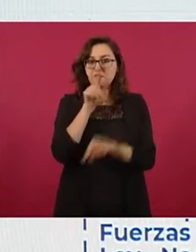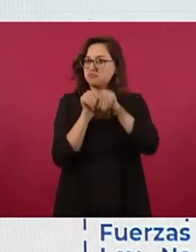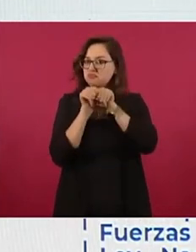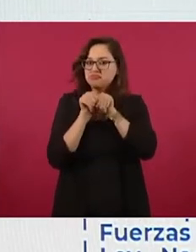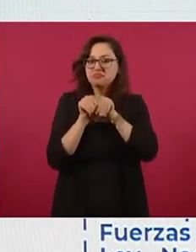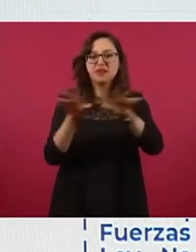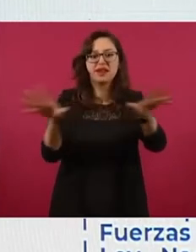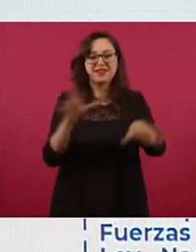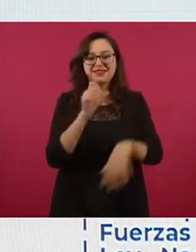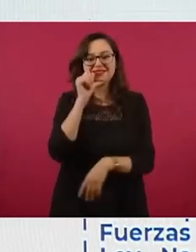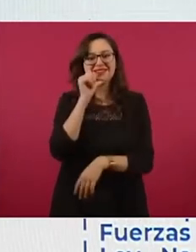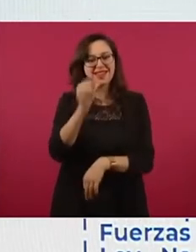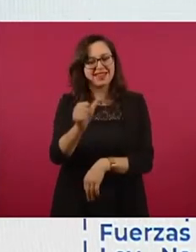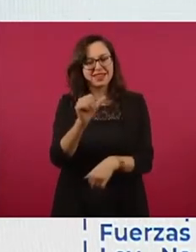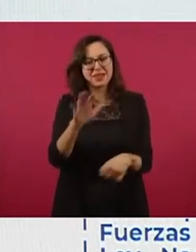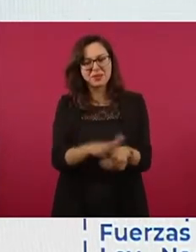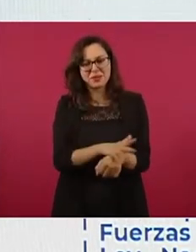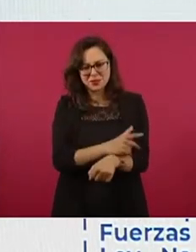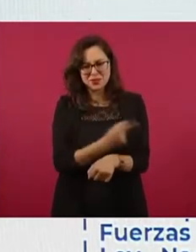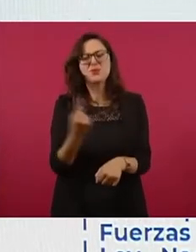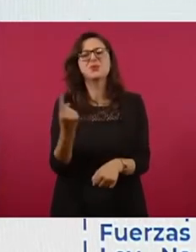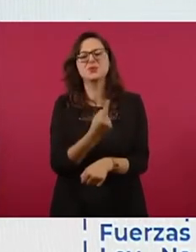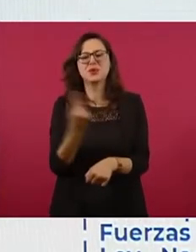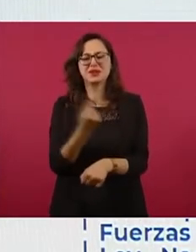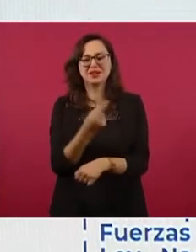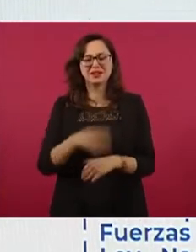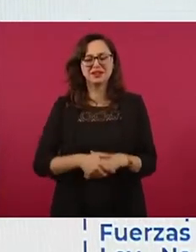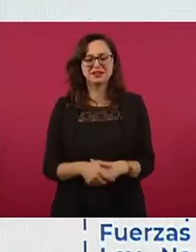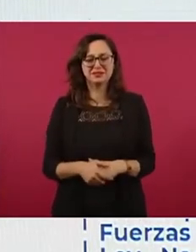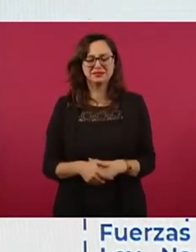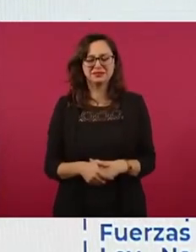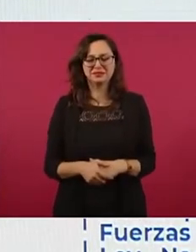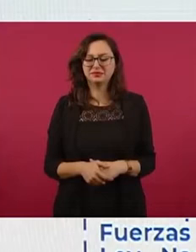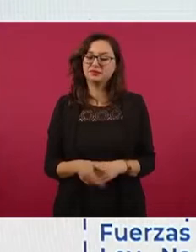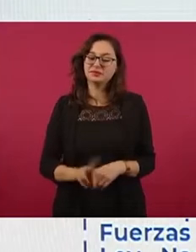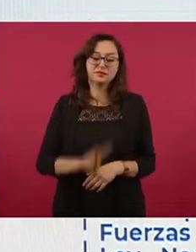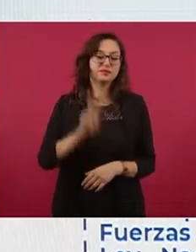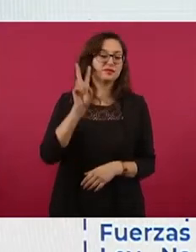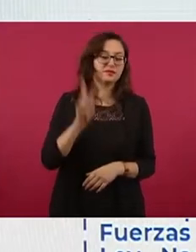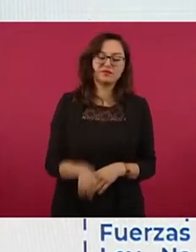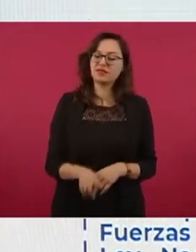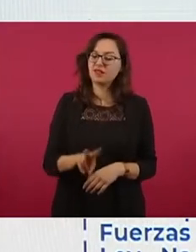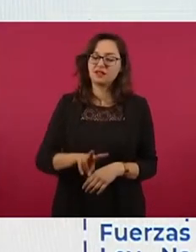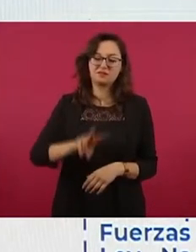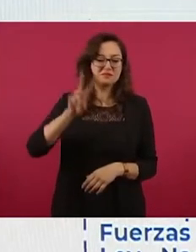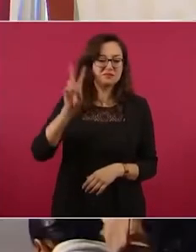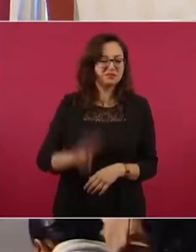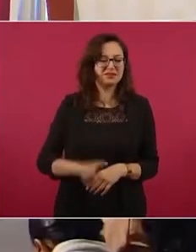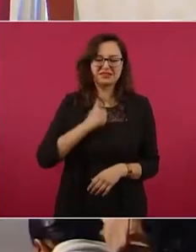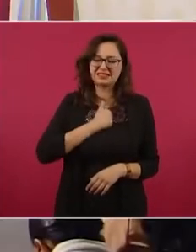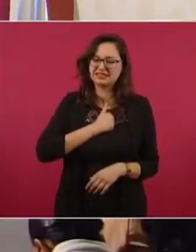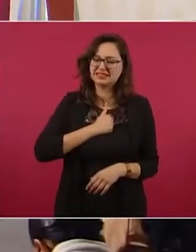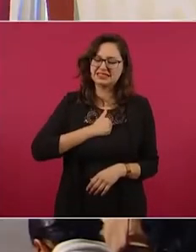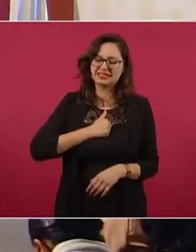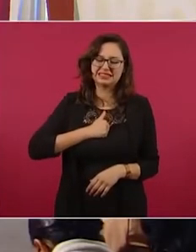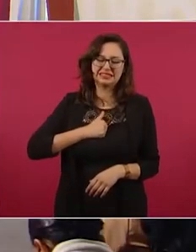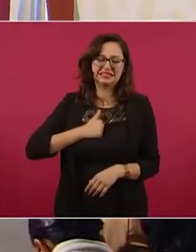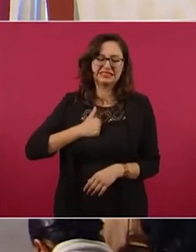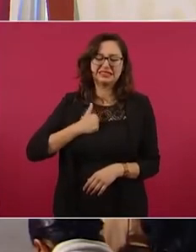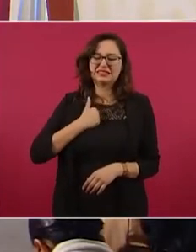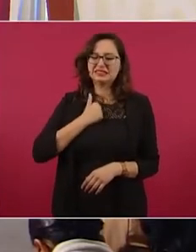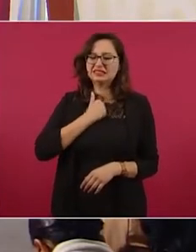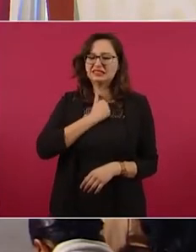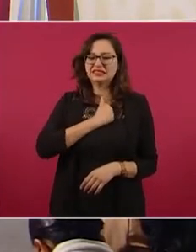es como ahora lamentable lamentable lamentable lamentable lo del asesinato